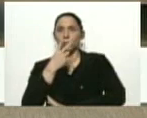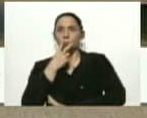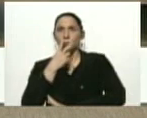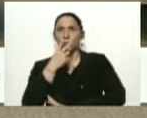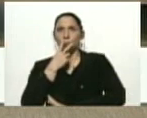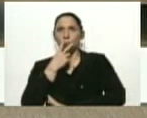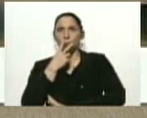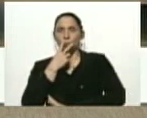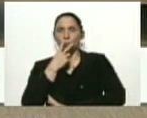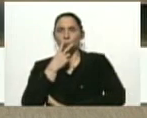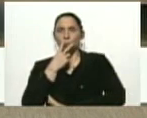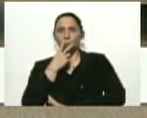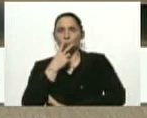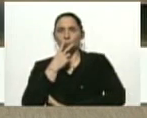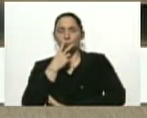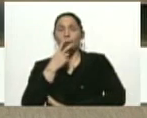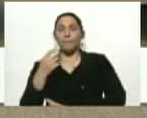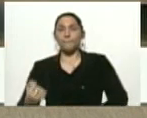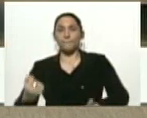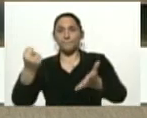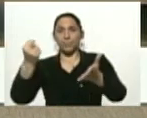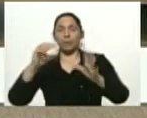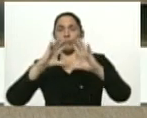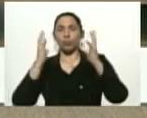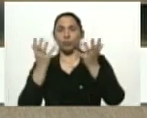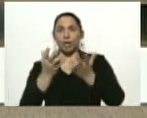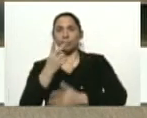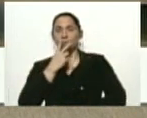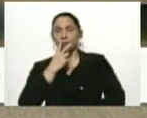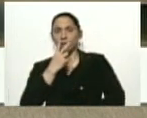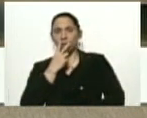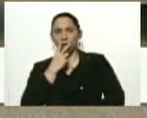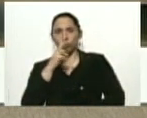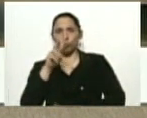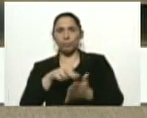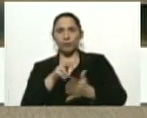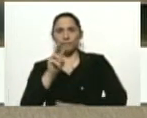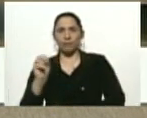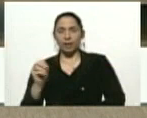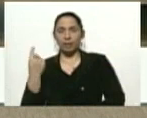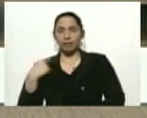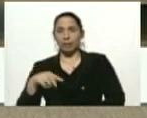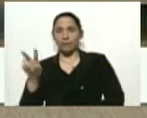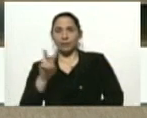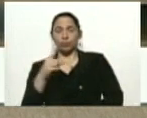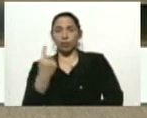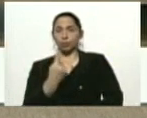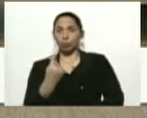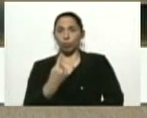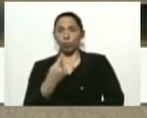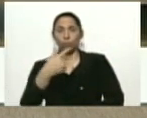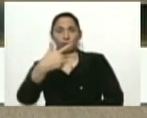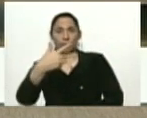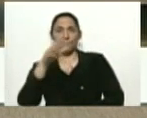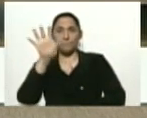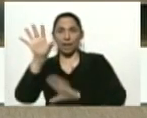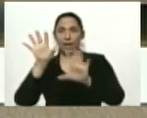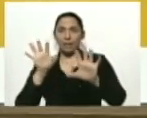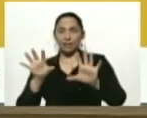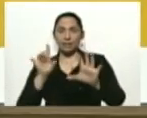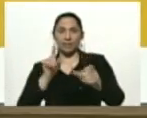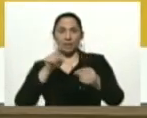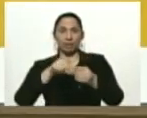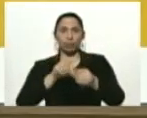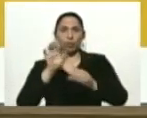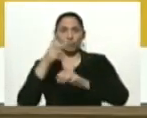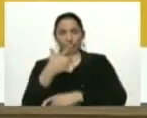Premio Mundial del Tabaco 2020 tiene Venezuela. Solo tres países y dentro de esos países, Venezuela.